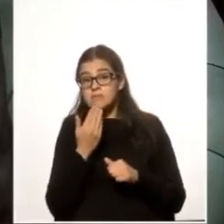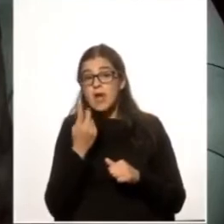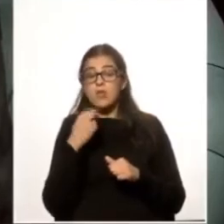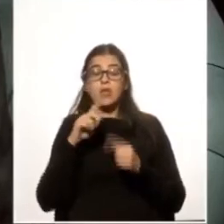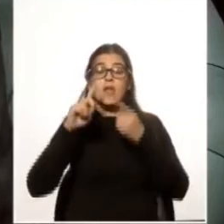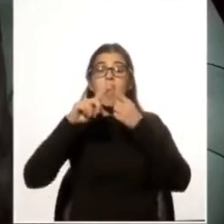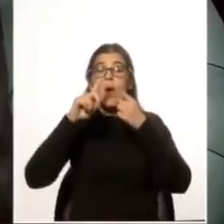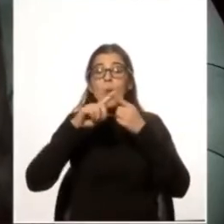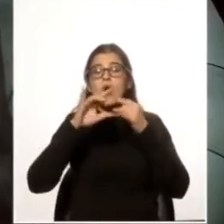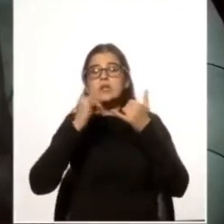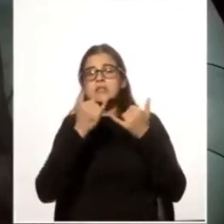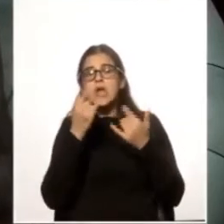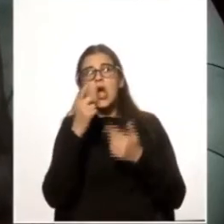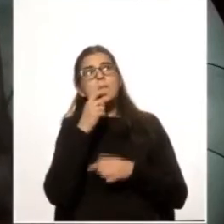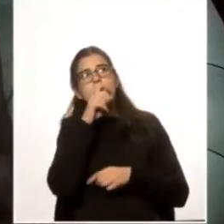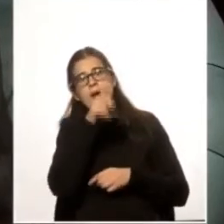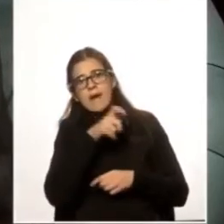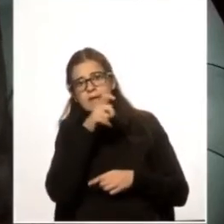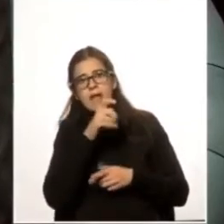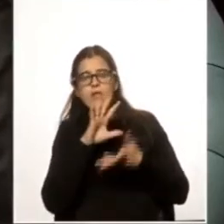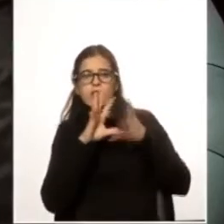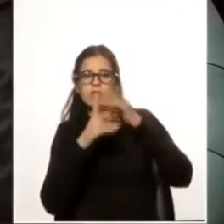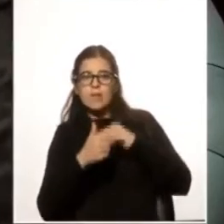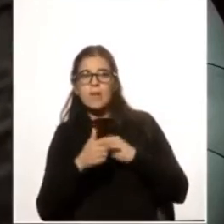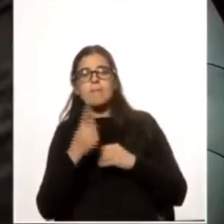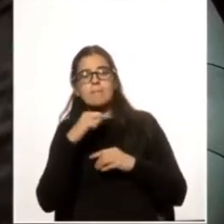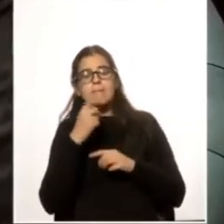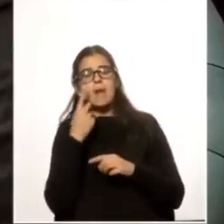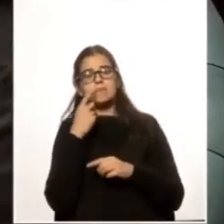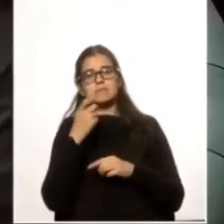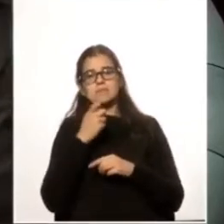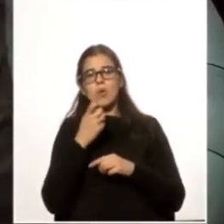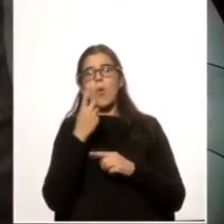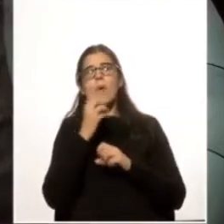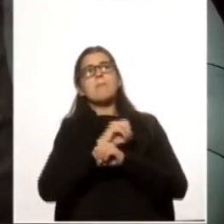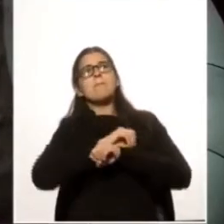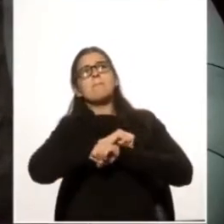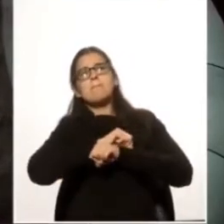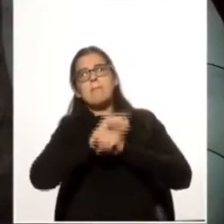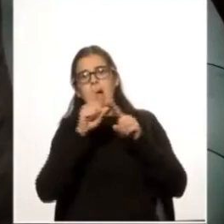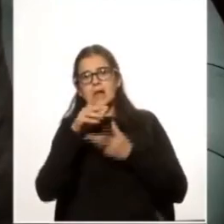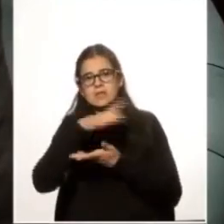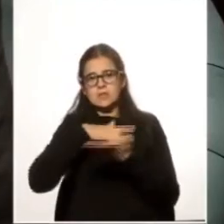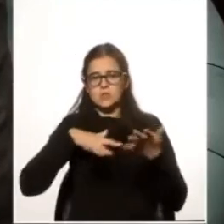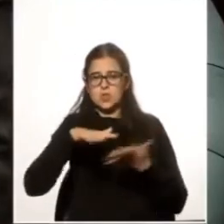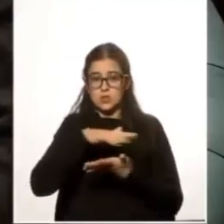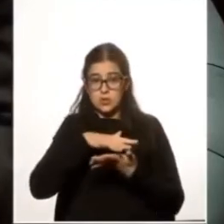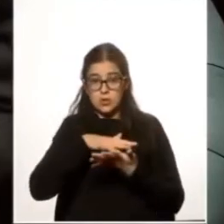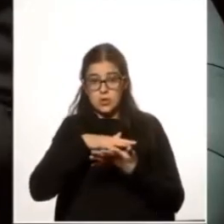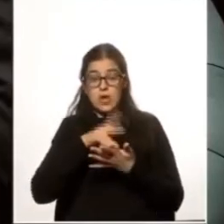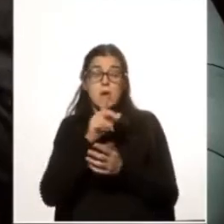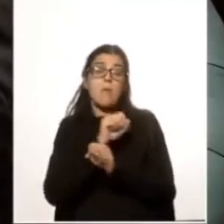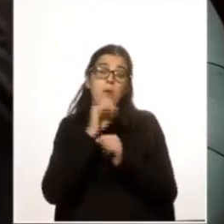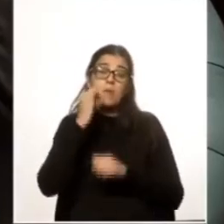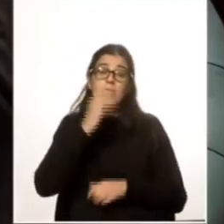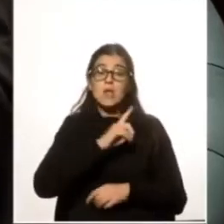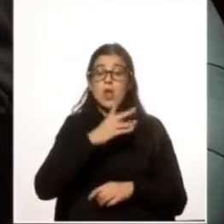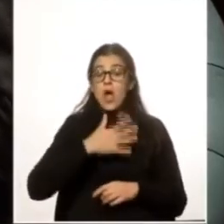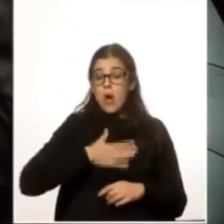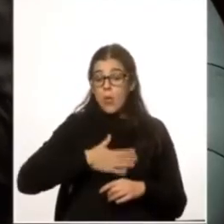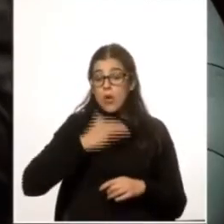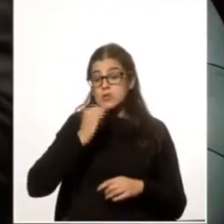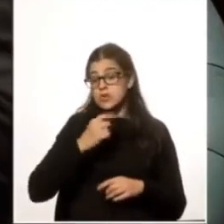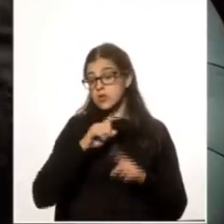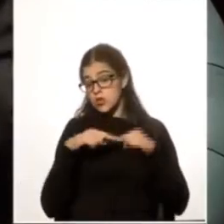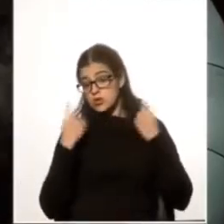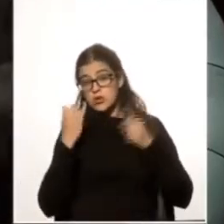acuerdos leoninos para evitar un mal mayor. Se podrá estar de acuerdo con nosotros